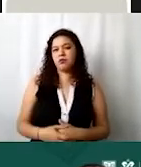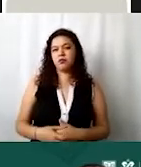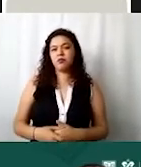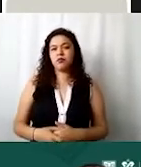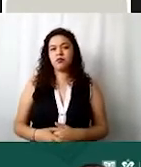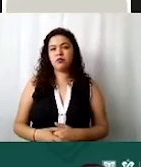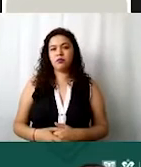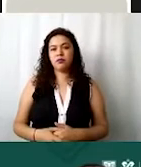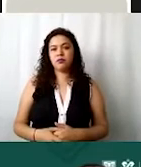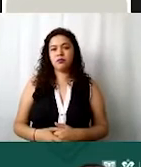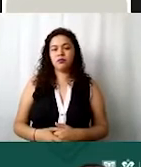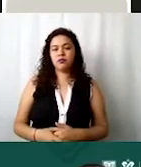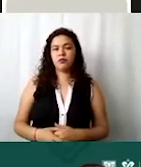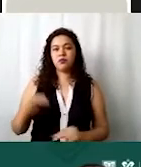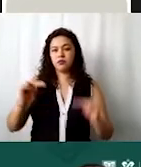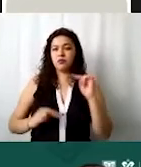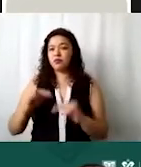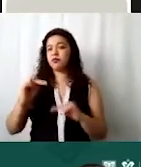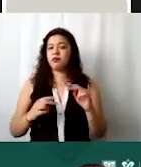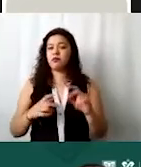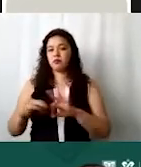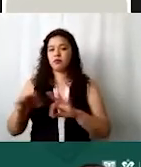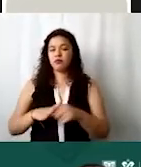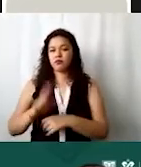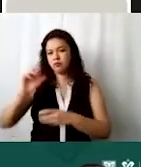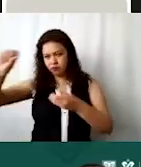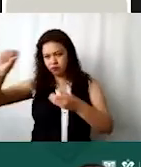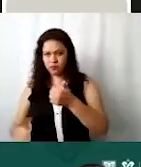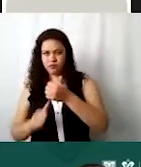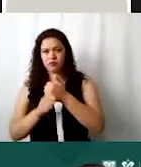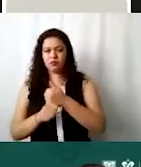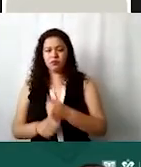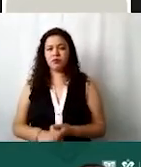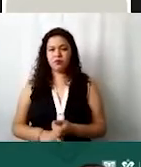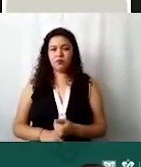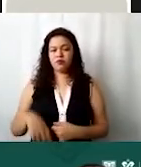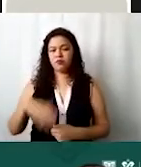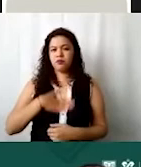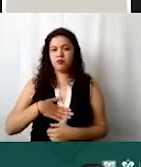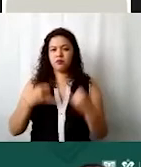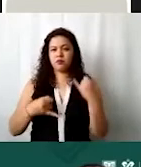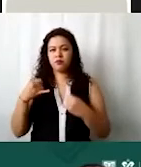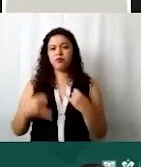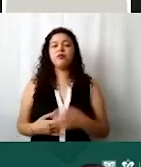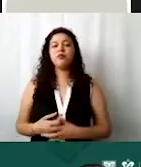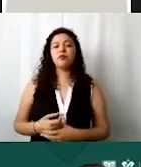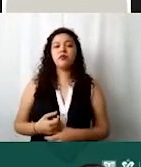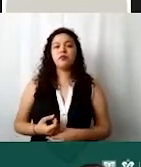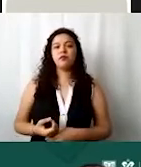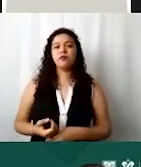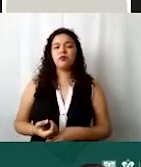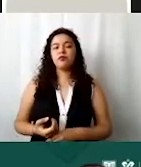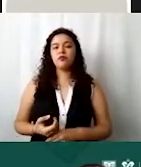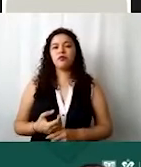para que puesto vamos a poner que sea auxiliar justificación vamos a ponerle aquí copio